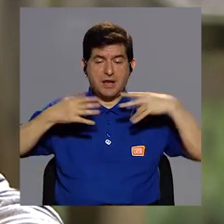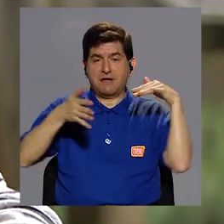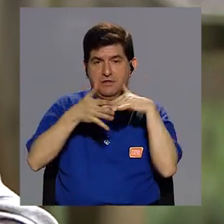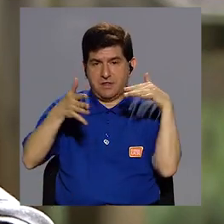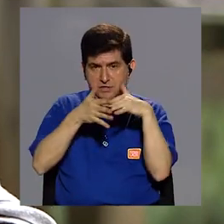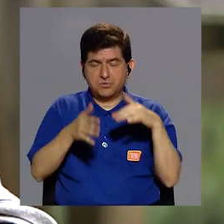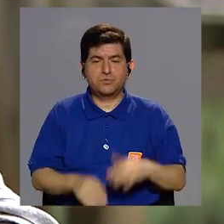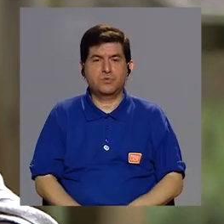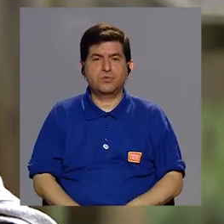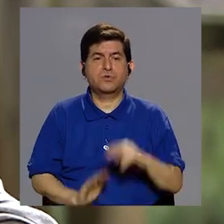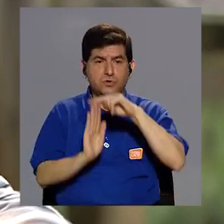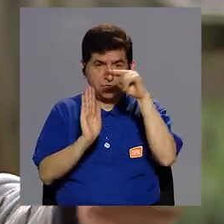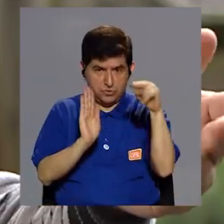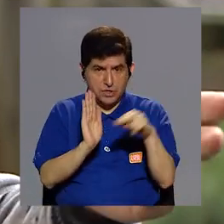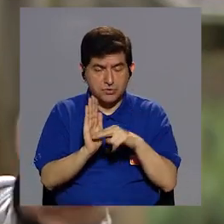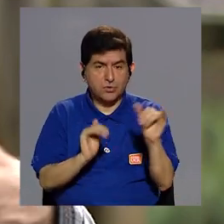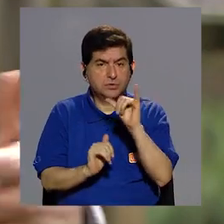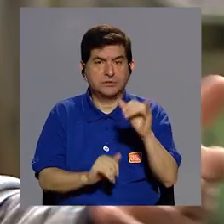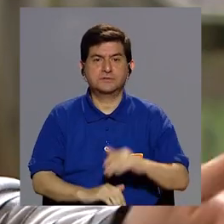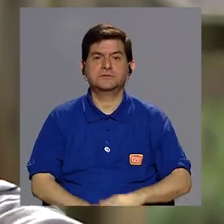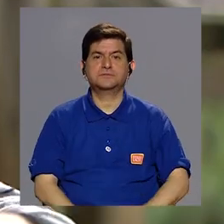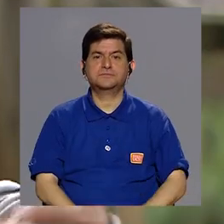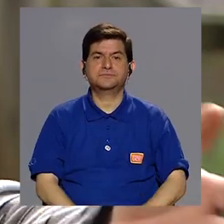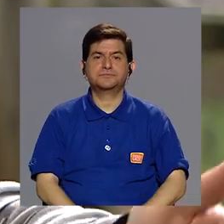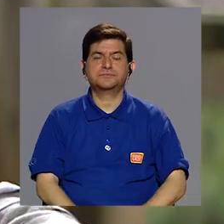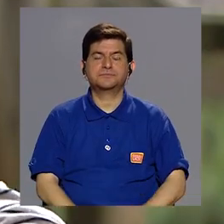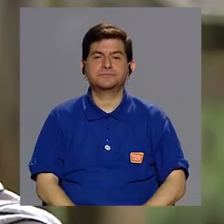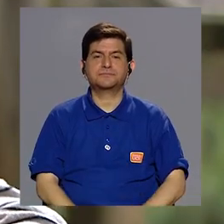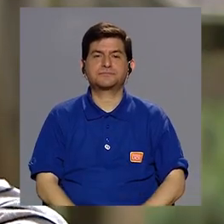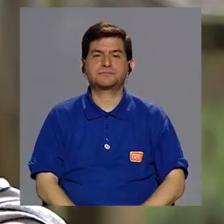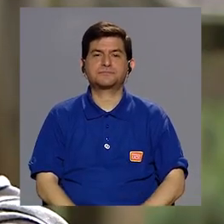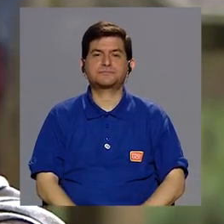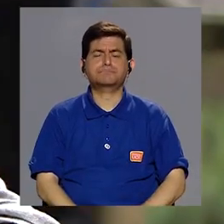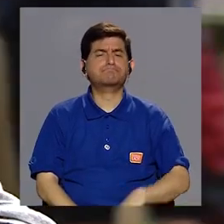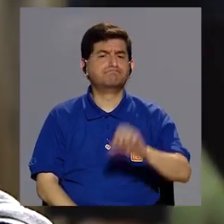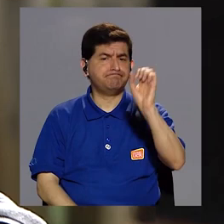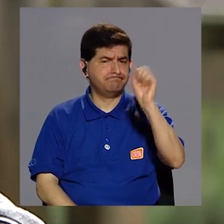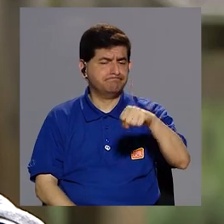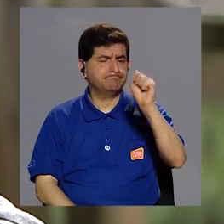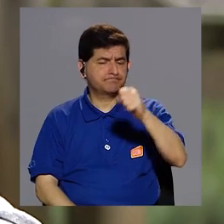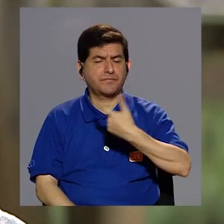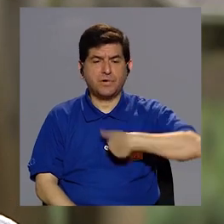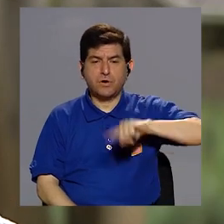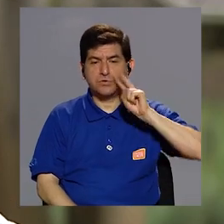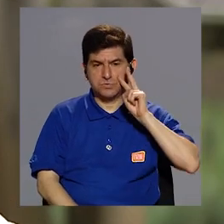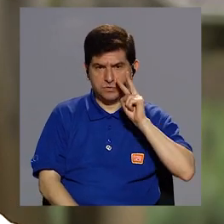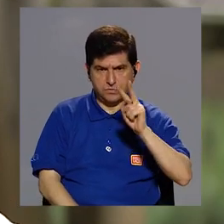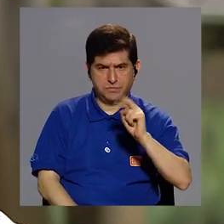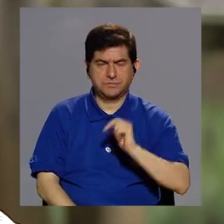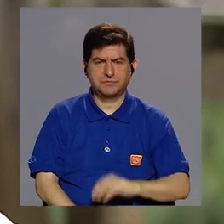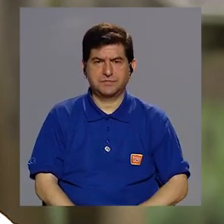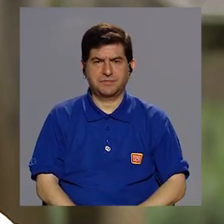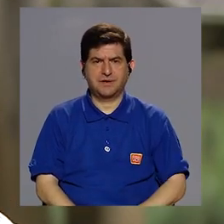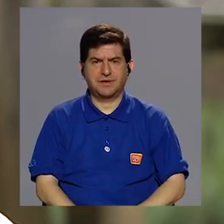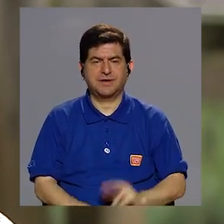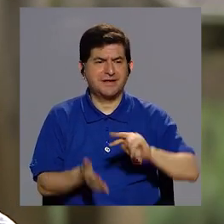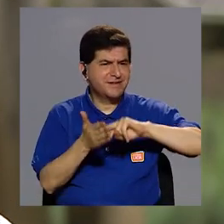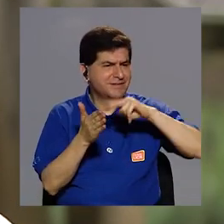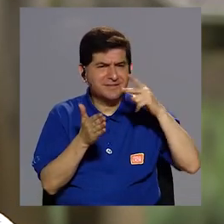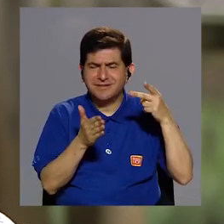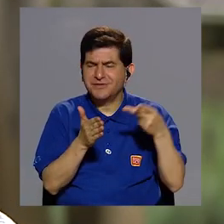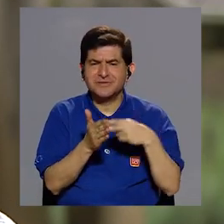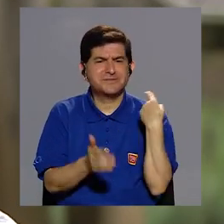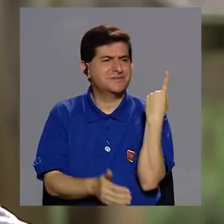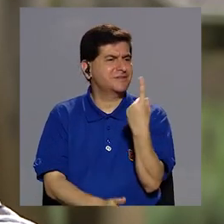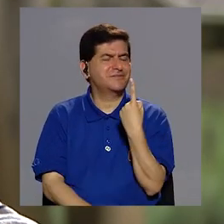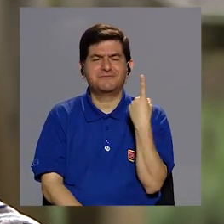académica. Exacto. ejemplo, un rendimiento académico, entre otras muchas cosas. Así es. Entonces, estamos viendo que esto